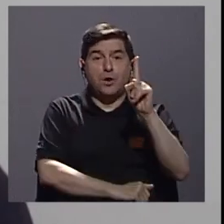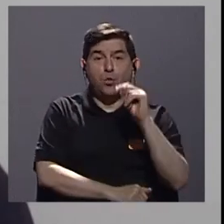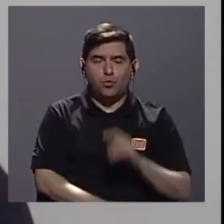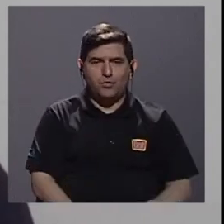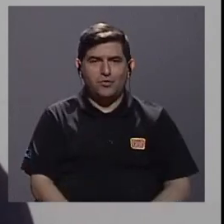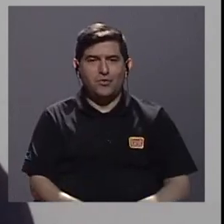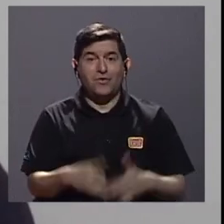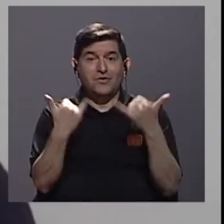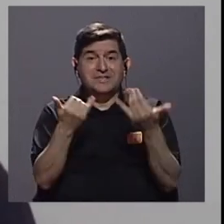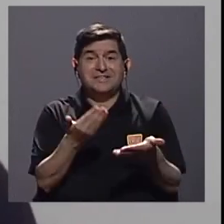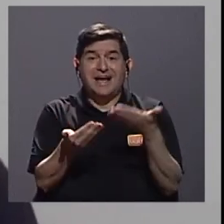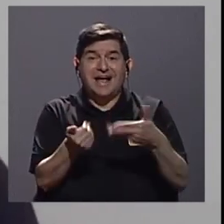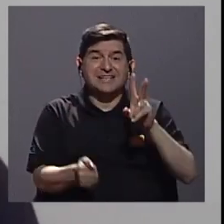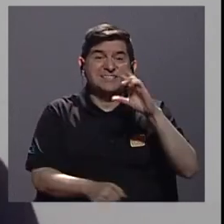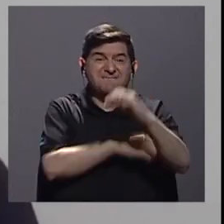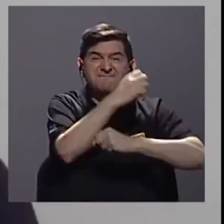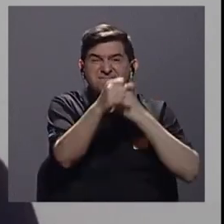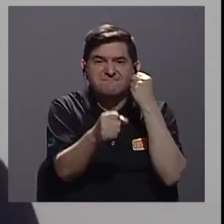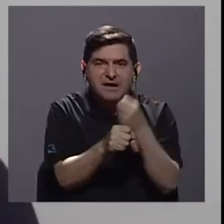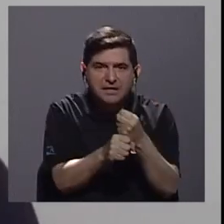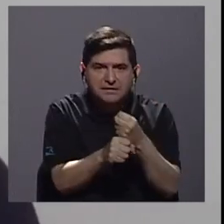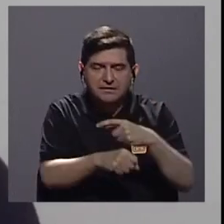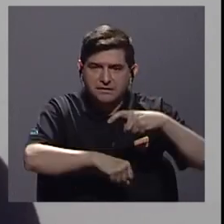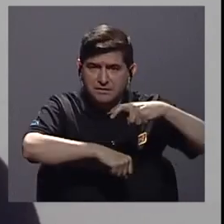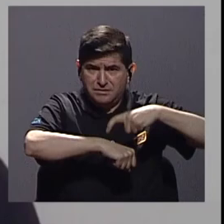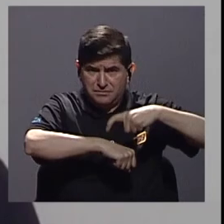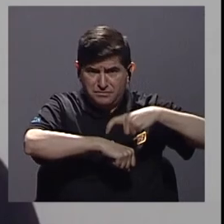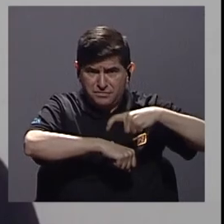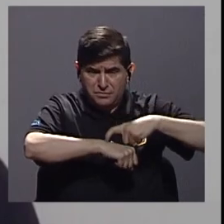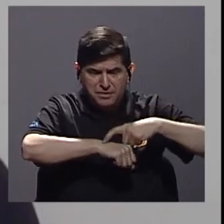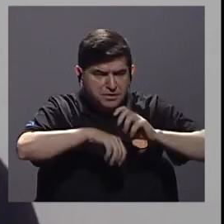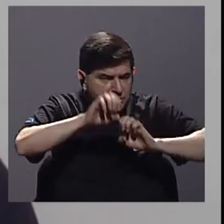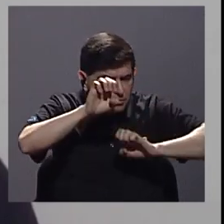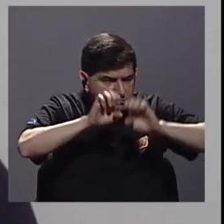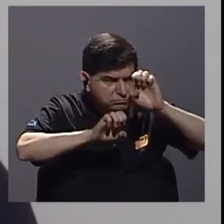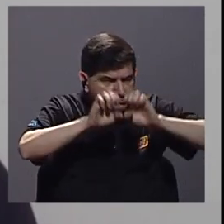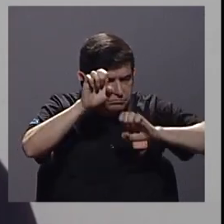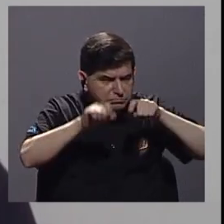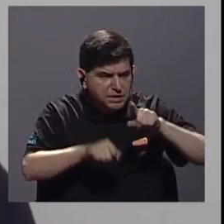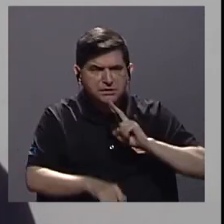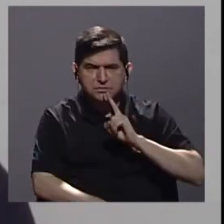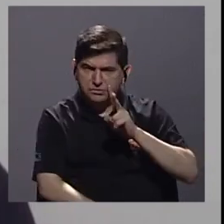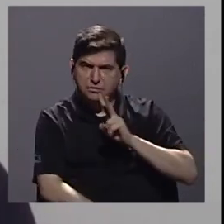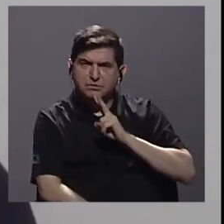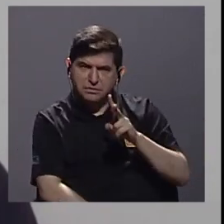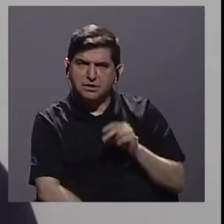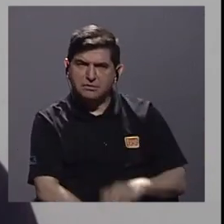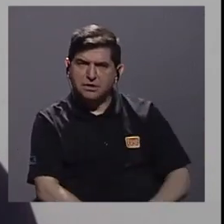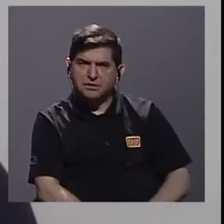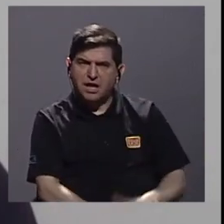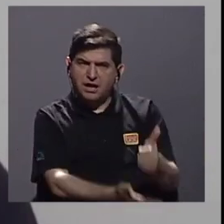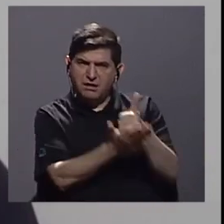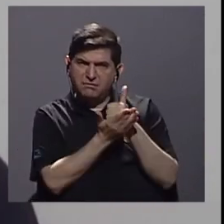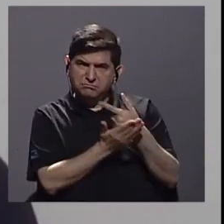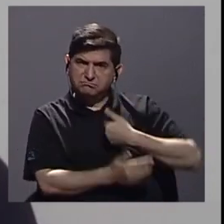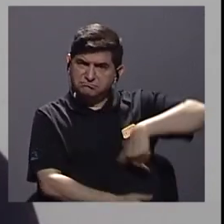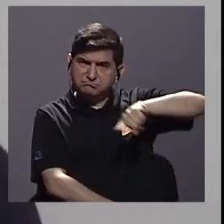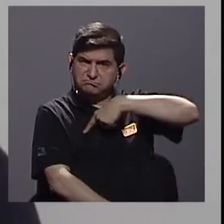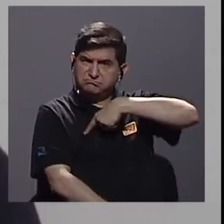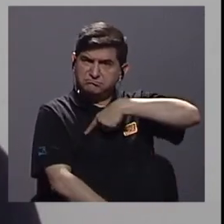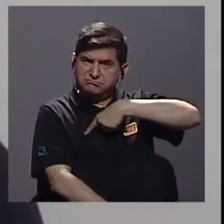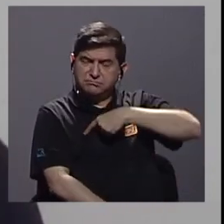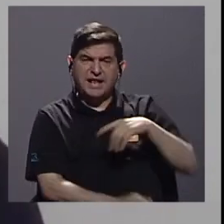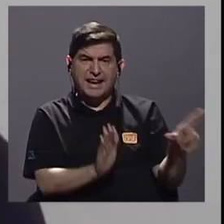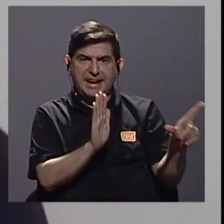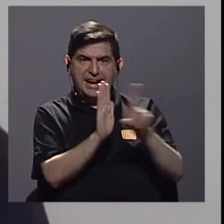a cumplir 20 años y es momento en el que evaluemos si eso realmente nos está sirviendo. Vamos a ver,